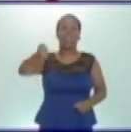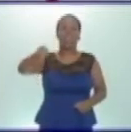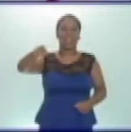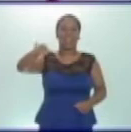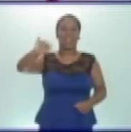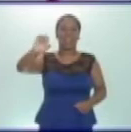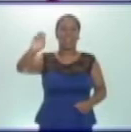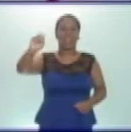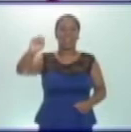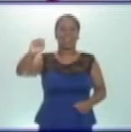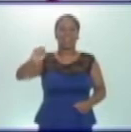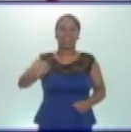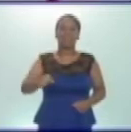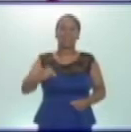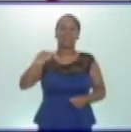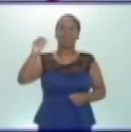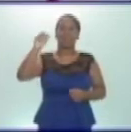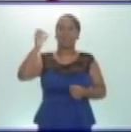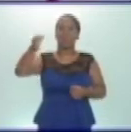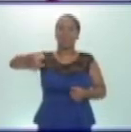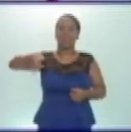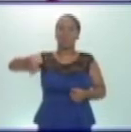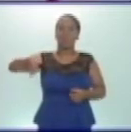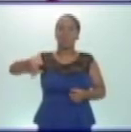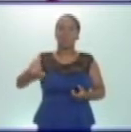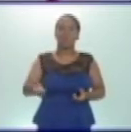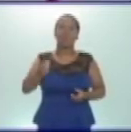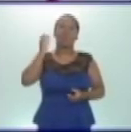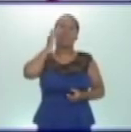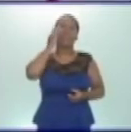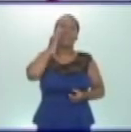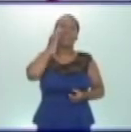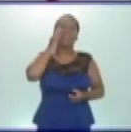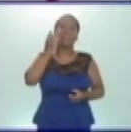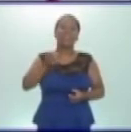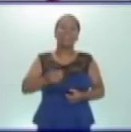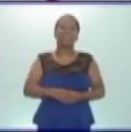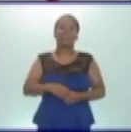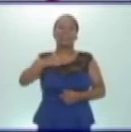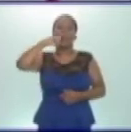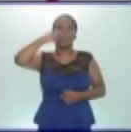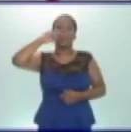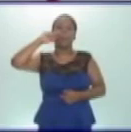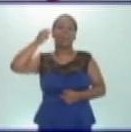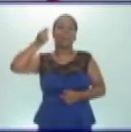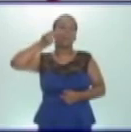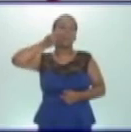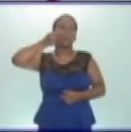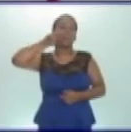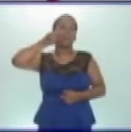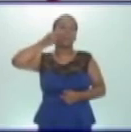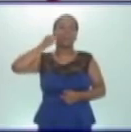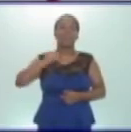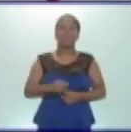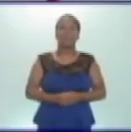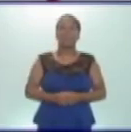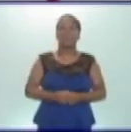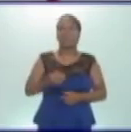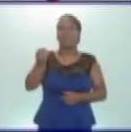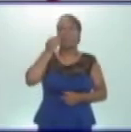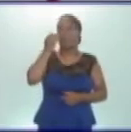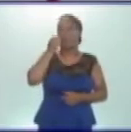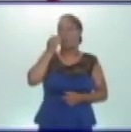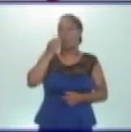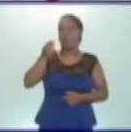Estas son áreas dañadas en los dientes, formándose pequeños orificios debidos a bacterias y al consumo excesivo de